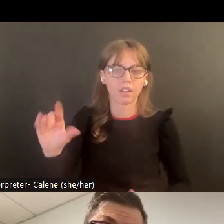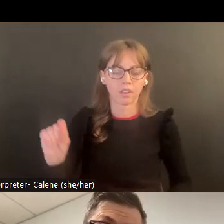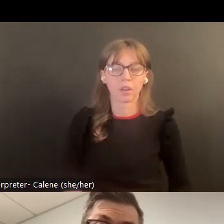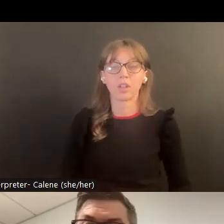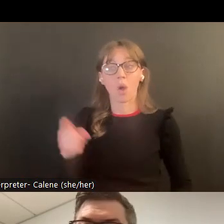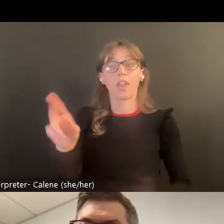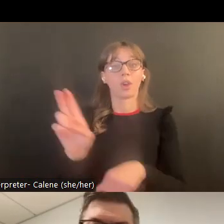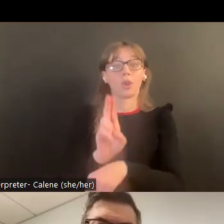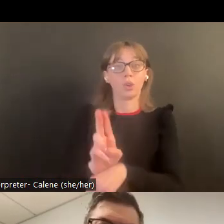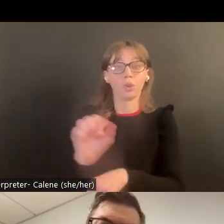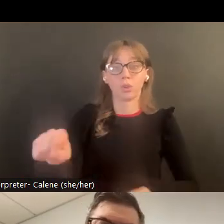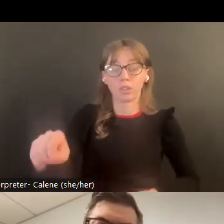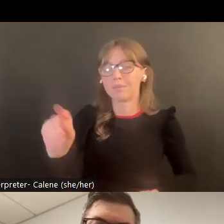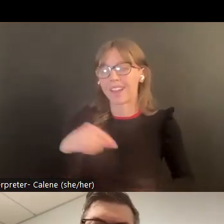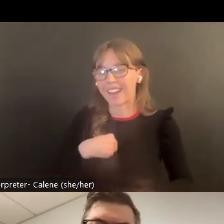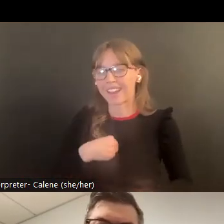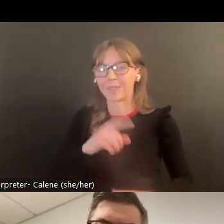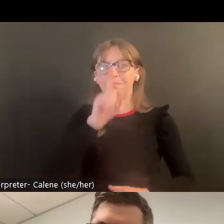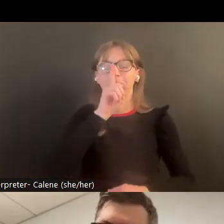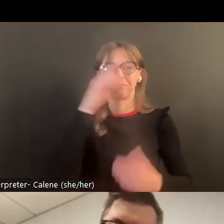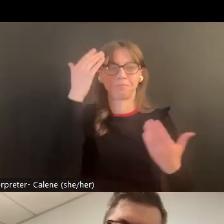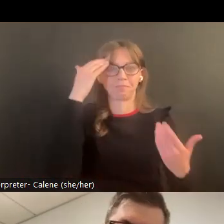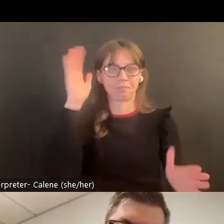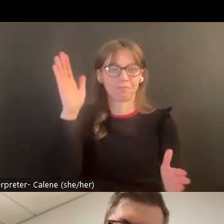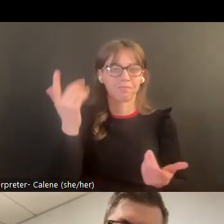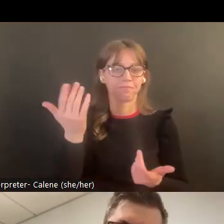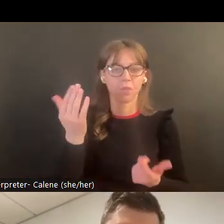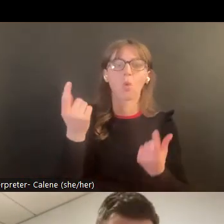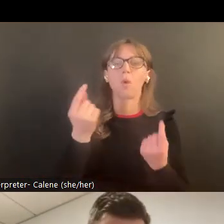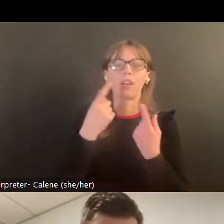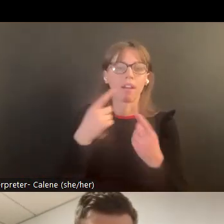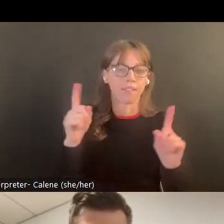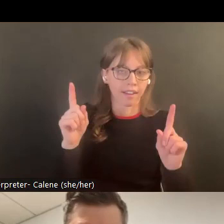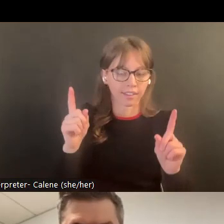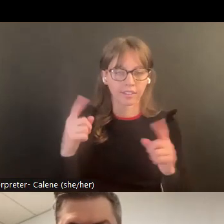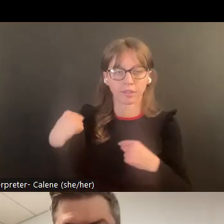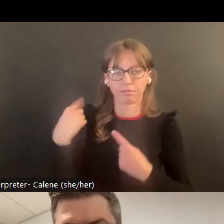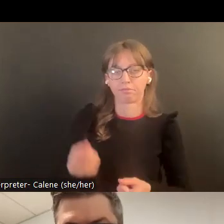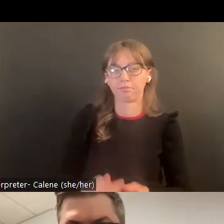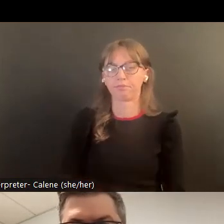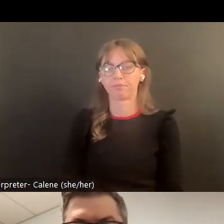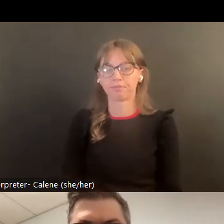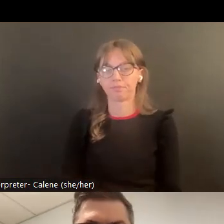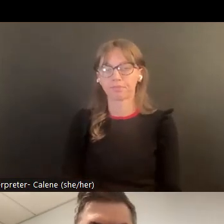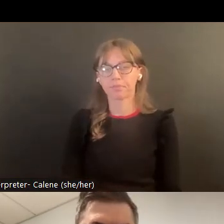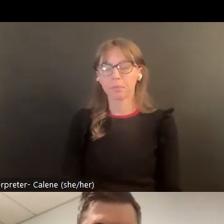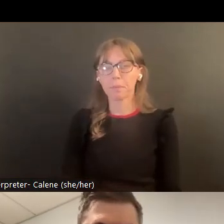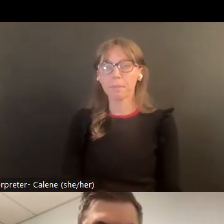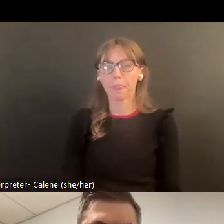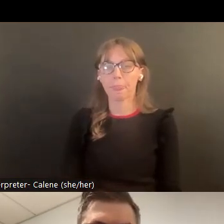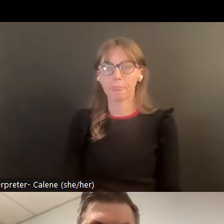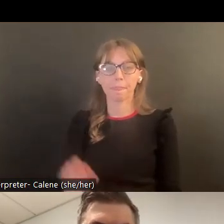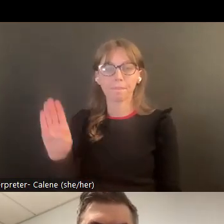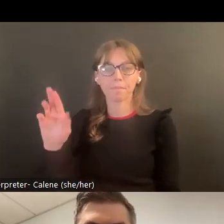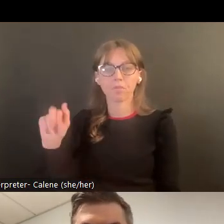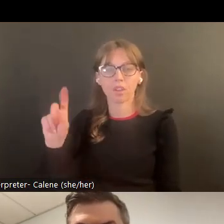para poder ofrecer esa educación yo lo tengo utilizando y no puedo decirle lo que sería en este momento el efecto que está